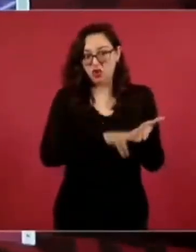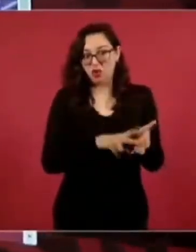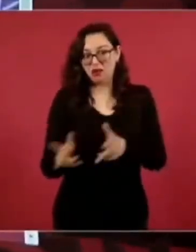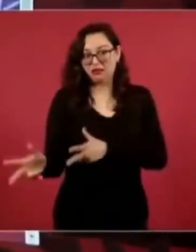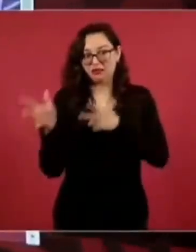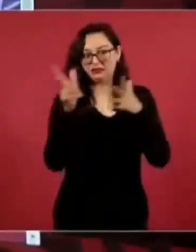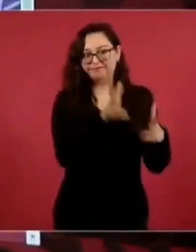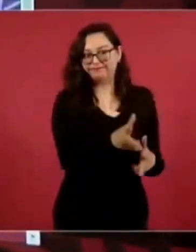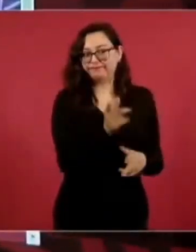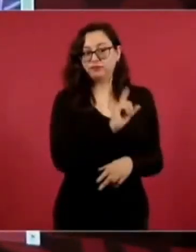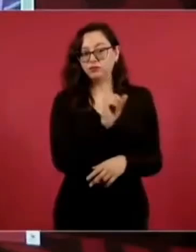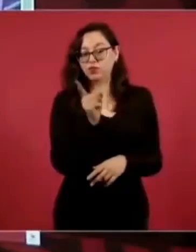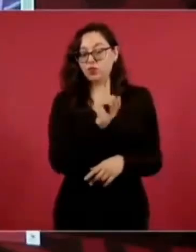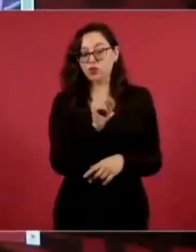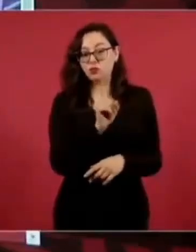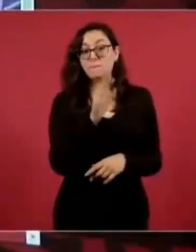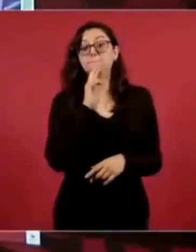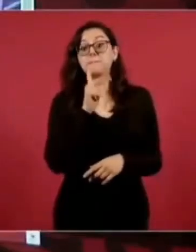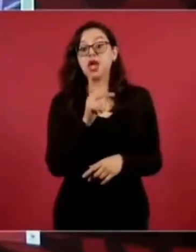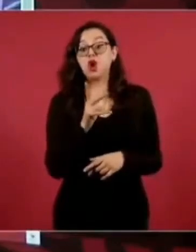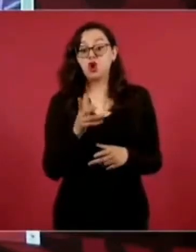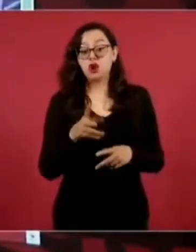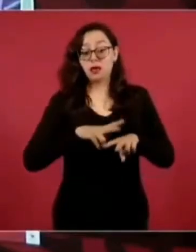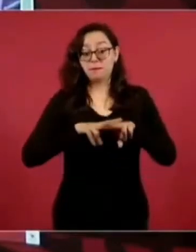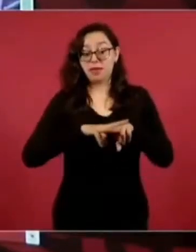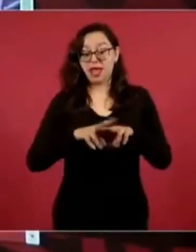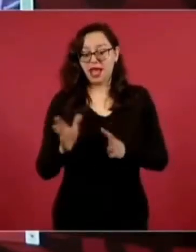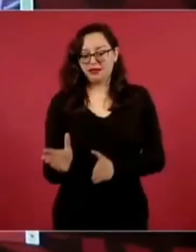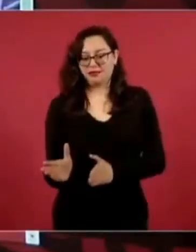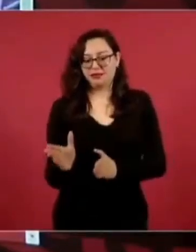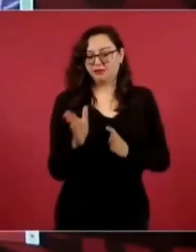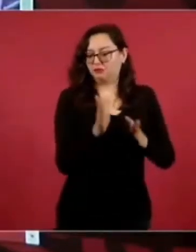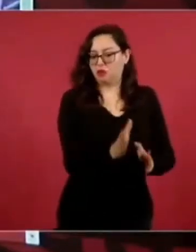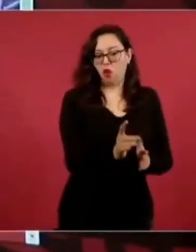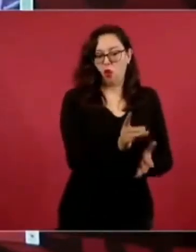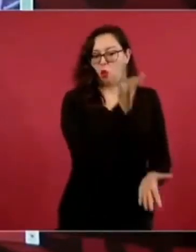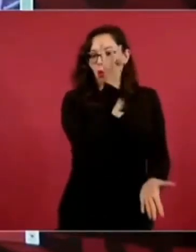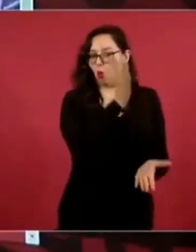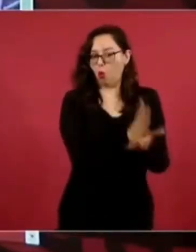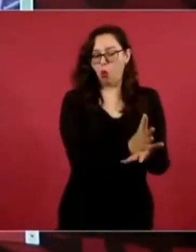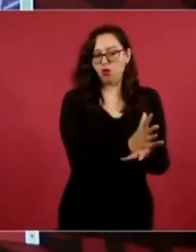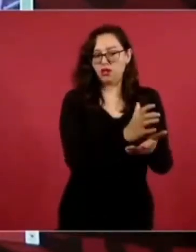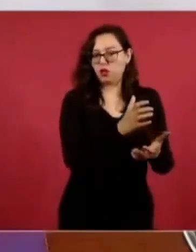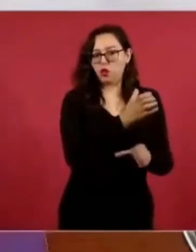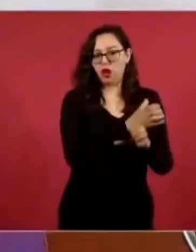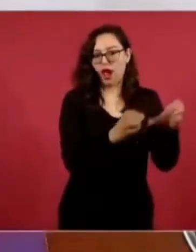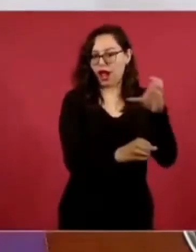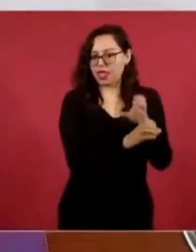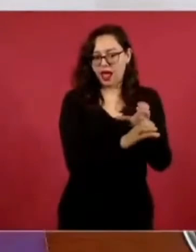vía de carga con los laderos, que se les